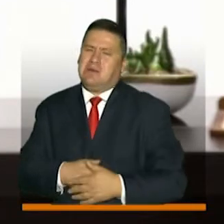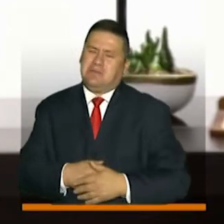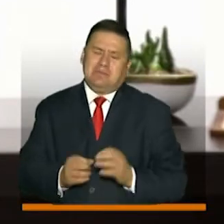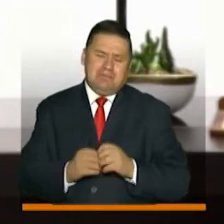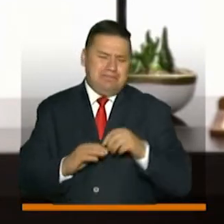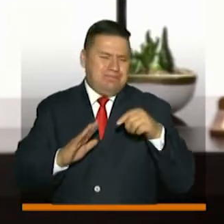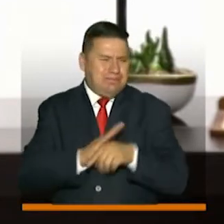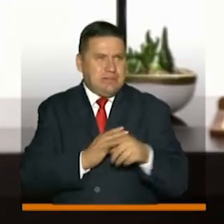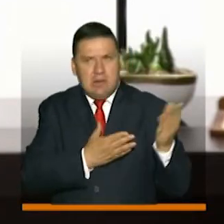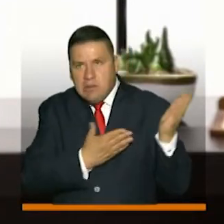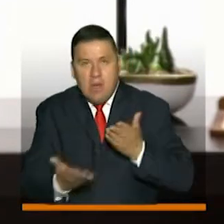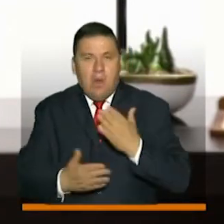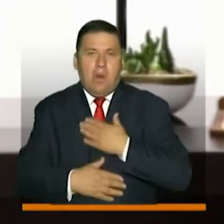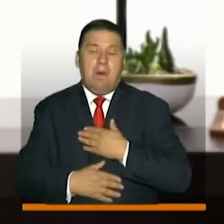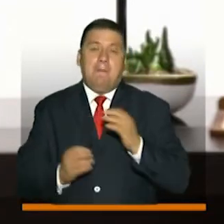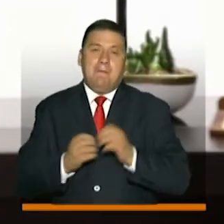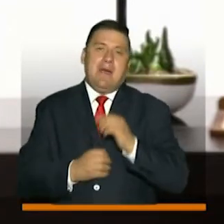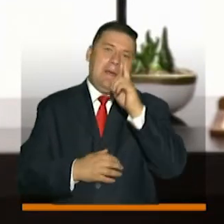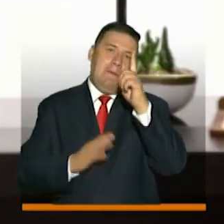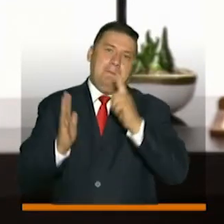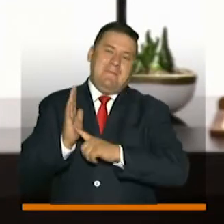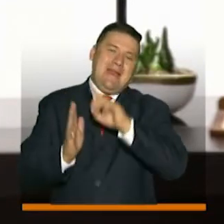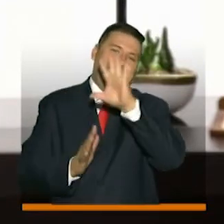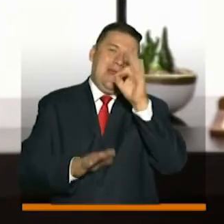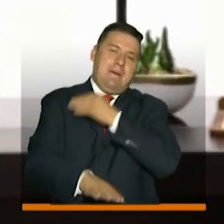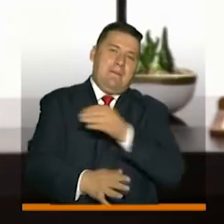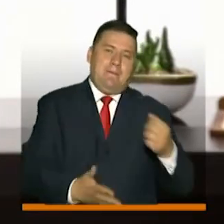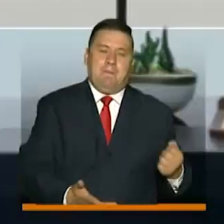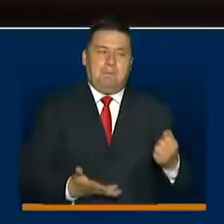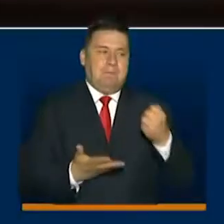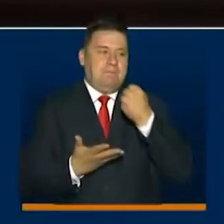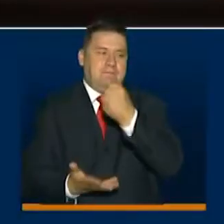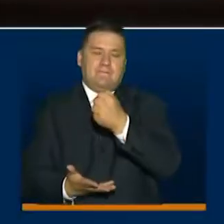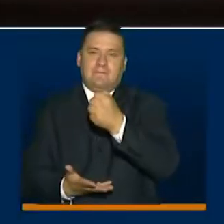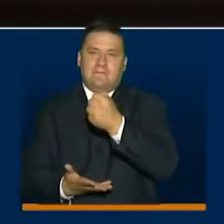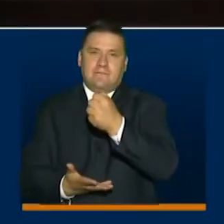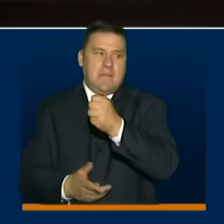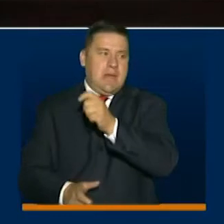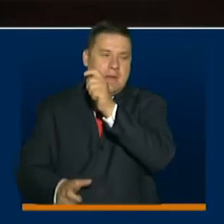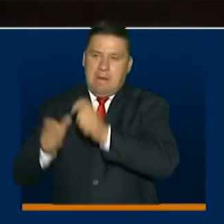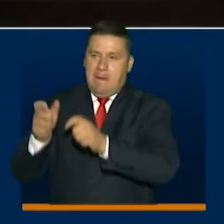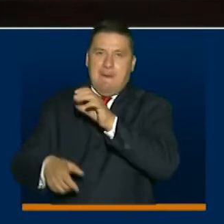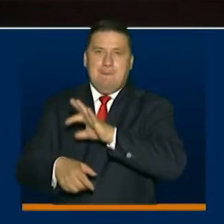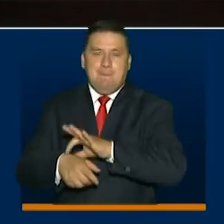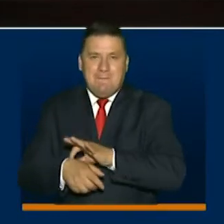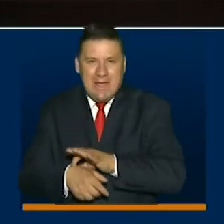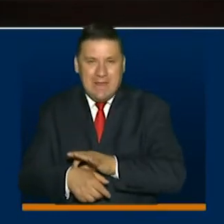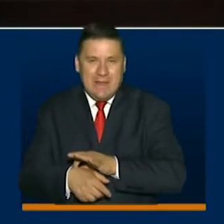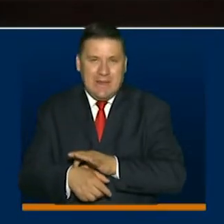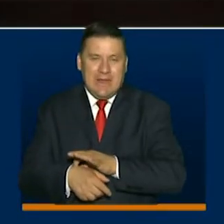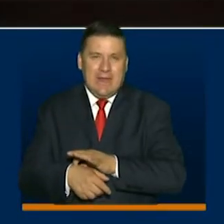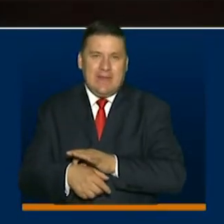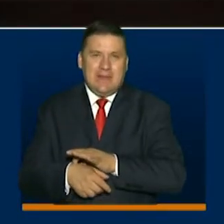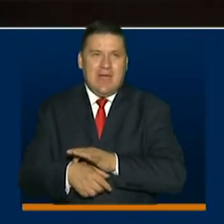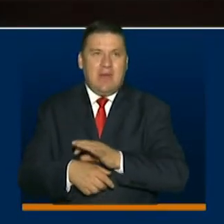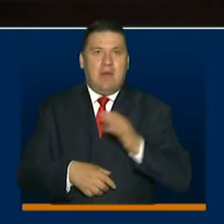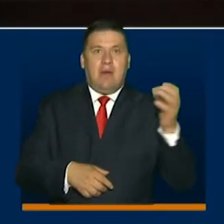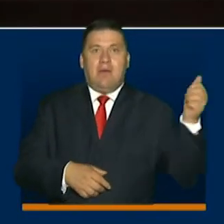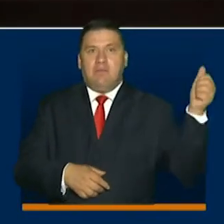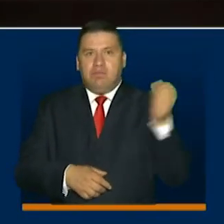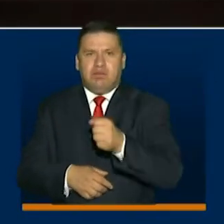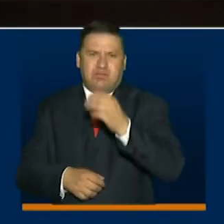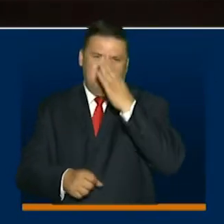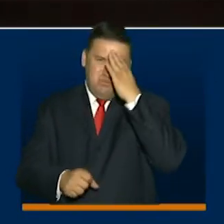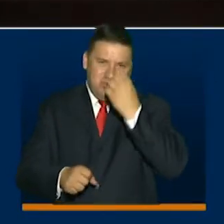allá, señor presidente. Llegaron 1.500 millones de pesos para que el personal médico, el personal misional, nuestros